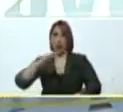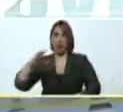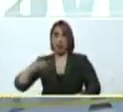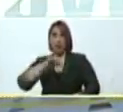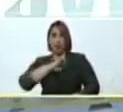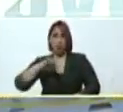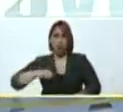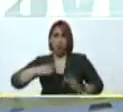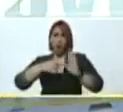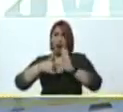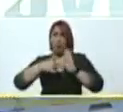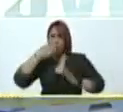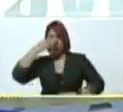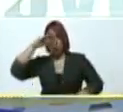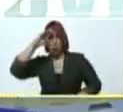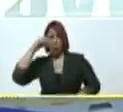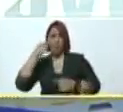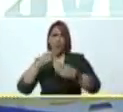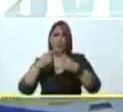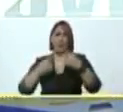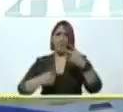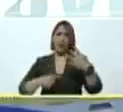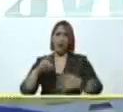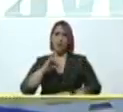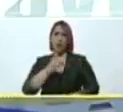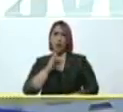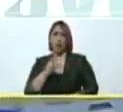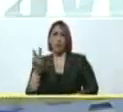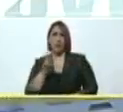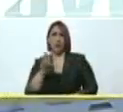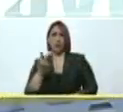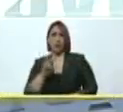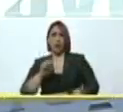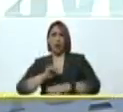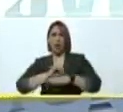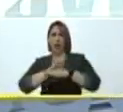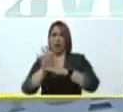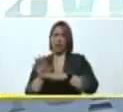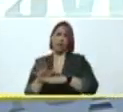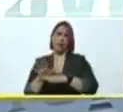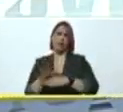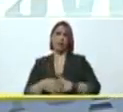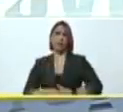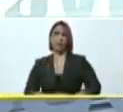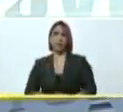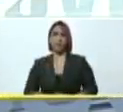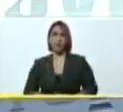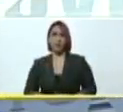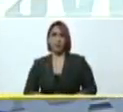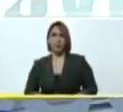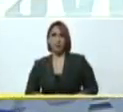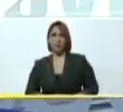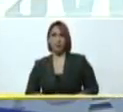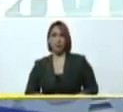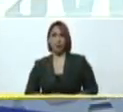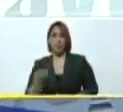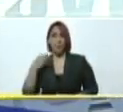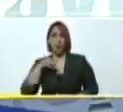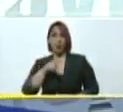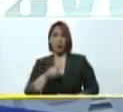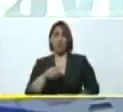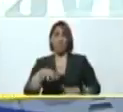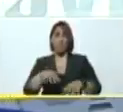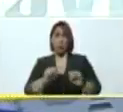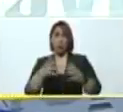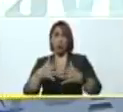ejemplos, Cuba, Nicaragua, Bolivia, Venezuela, el ALBA, la alianza bolivariana para los pueblos de Nuestra América, por eso es que el imperialismo